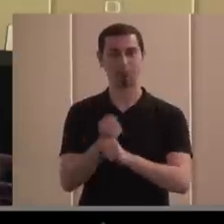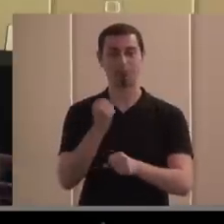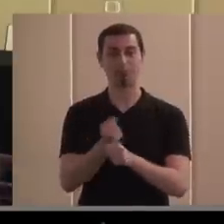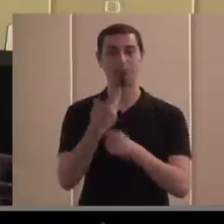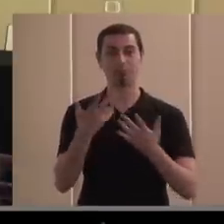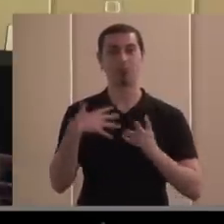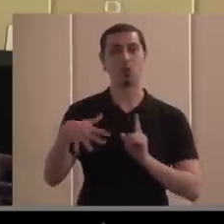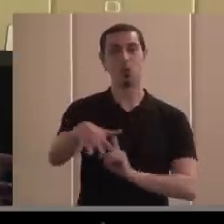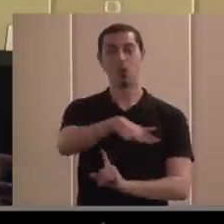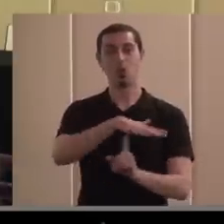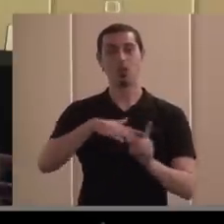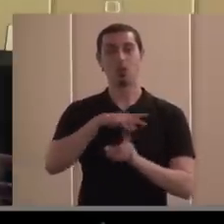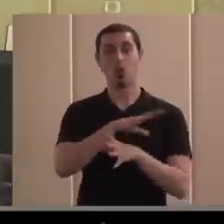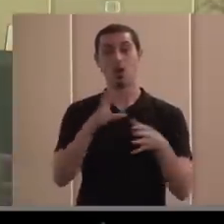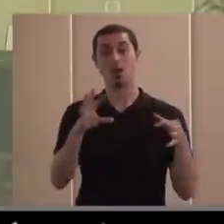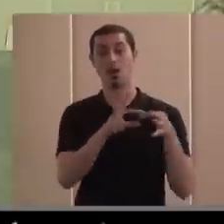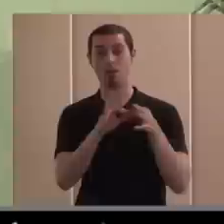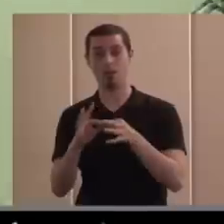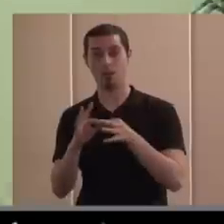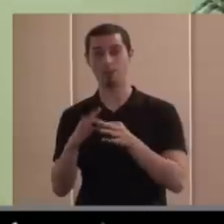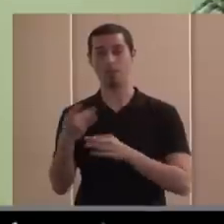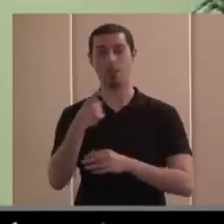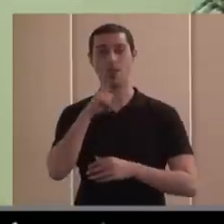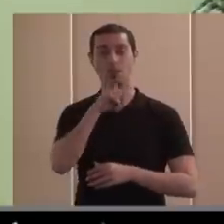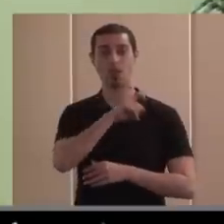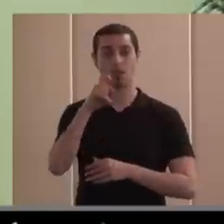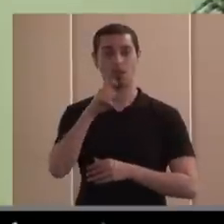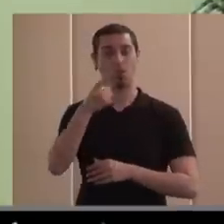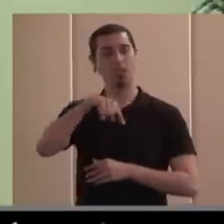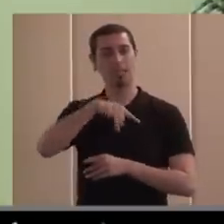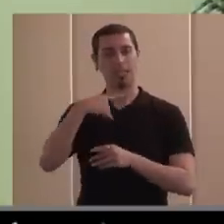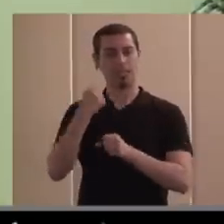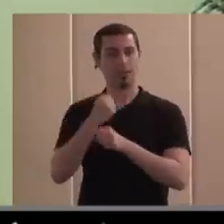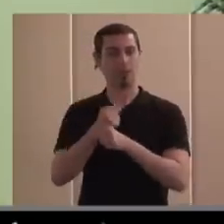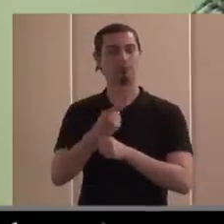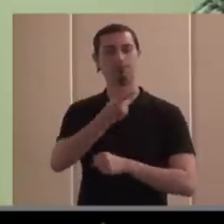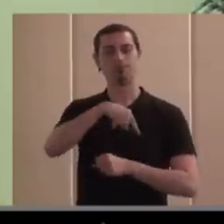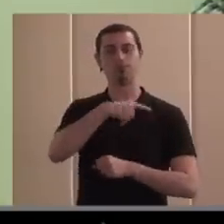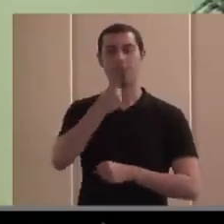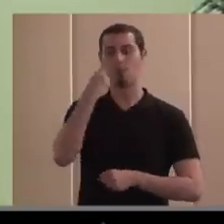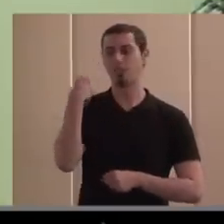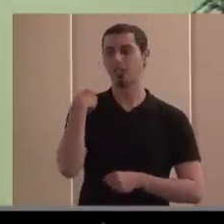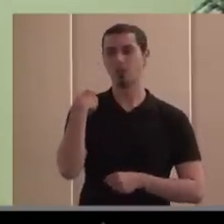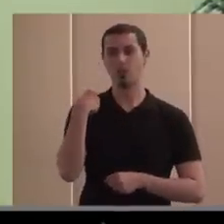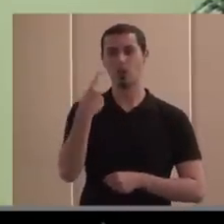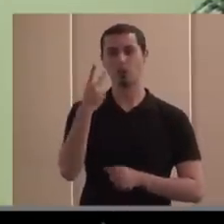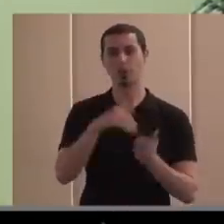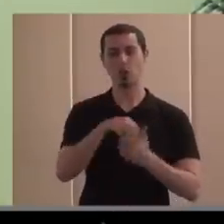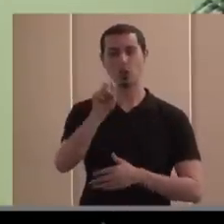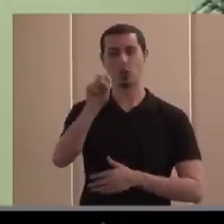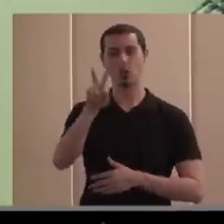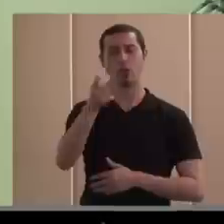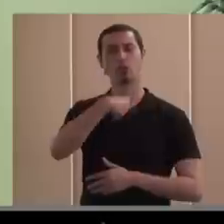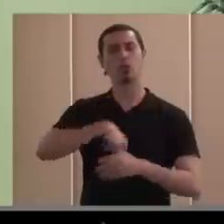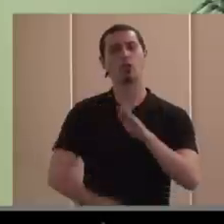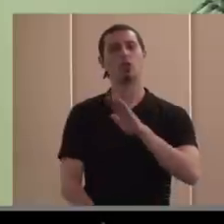contexto junto a las otras líneas de actividad de la fundación antes pues podemos decir que en el año pasado en 2012 pues hemos